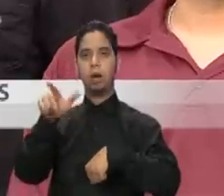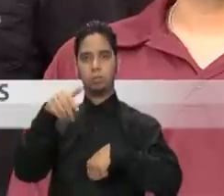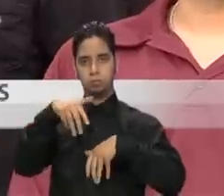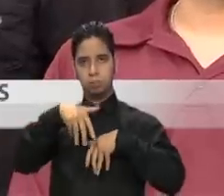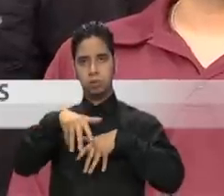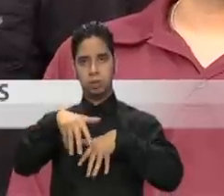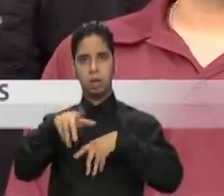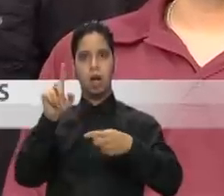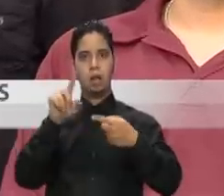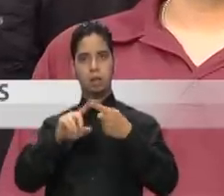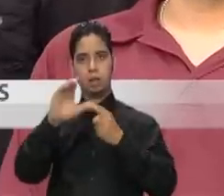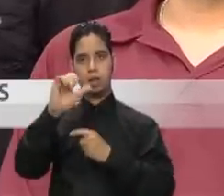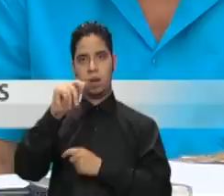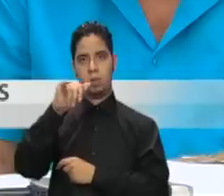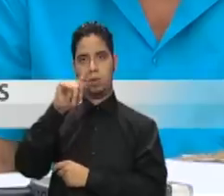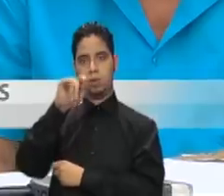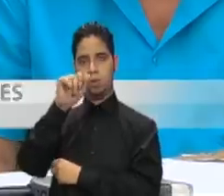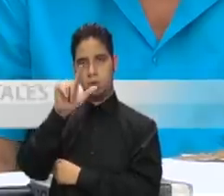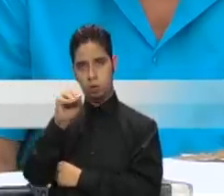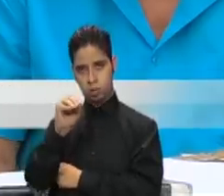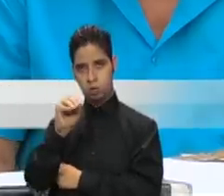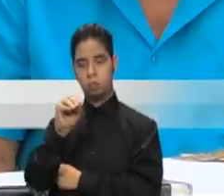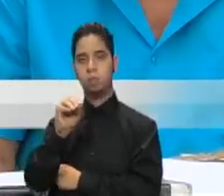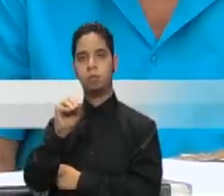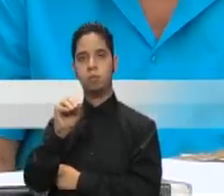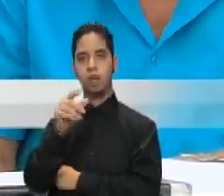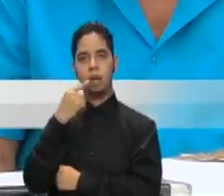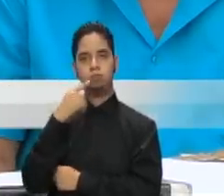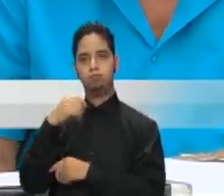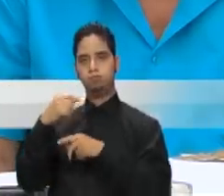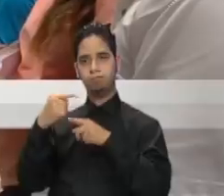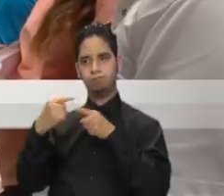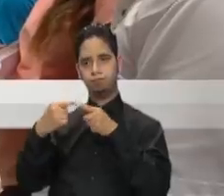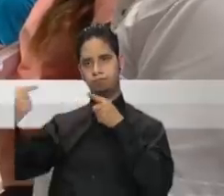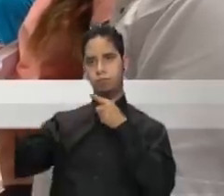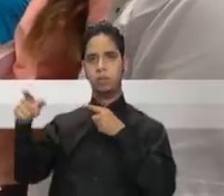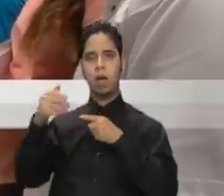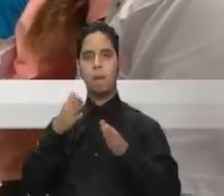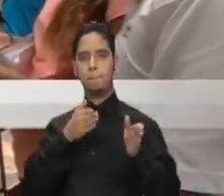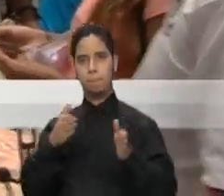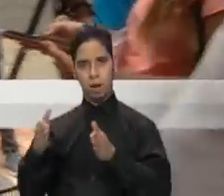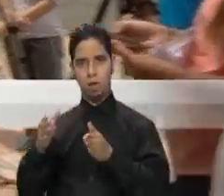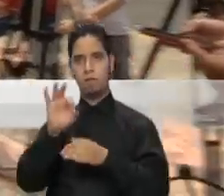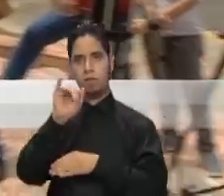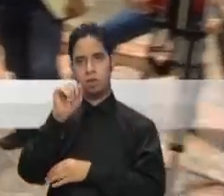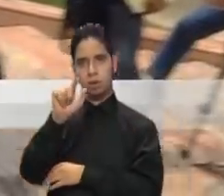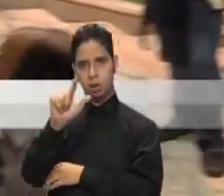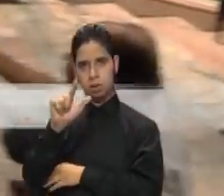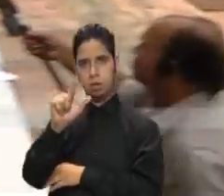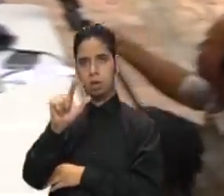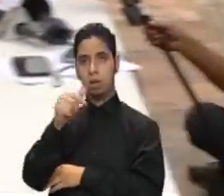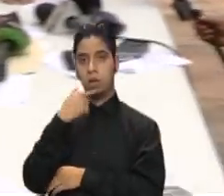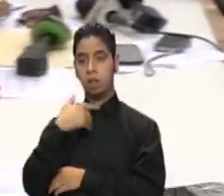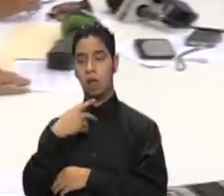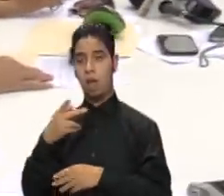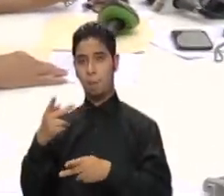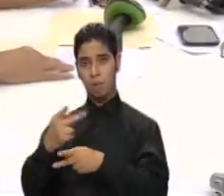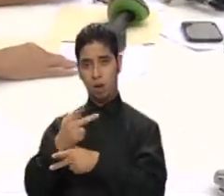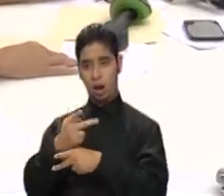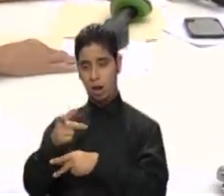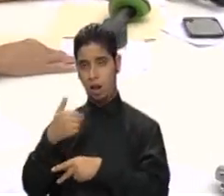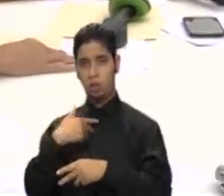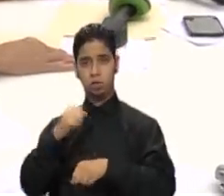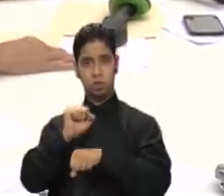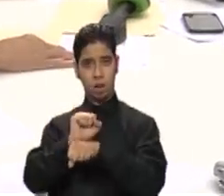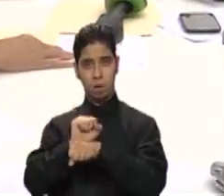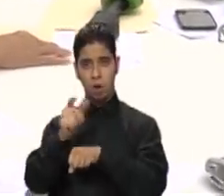hasta el Capitolio en contra del plan de ajuste fiscal que según estos aumentará la desigualdad social, empeorará la calidad de los empleos